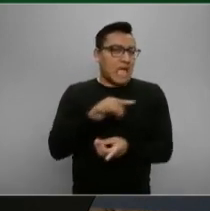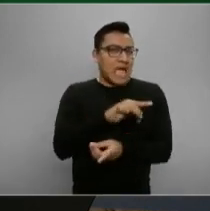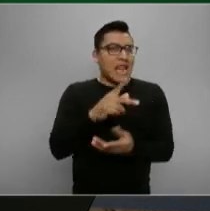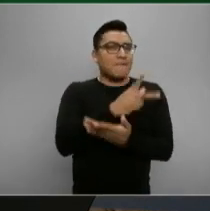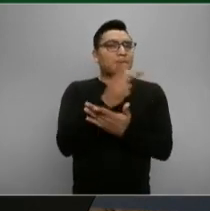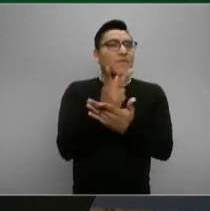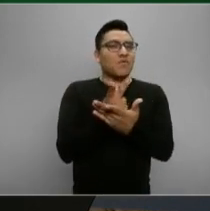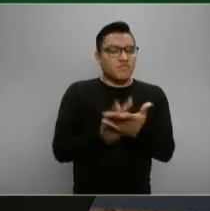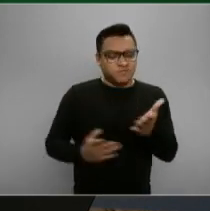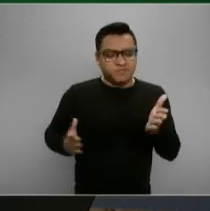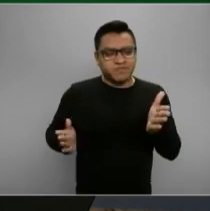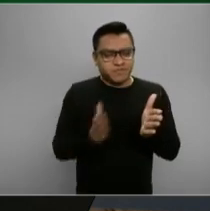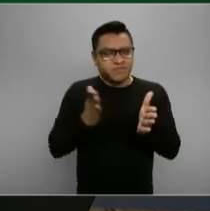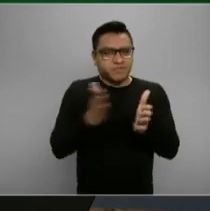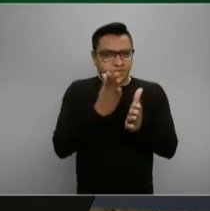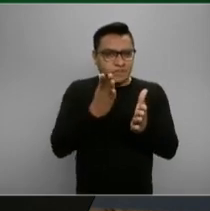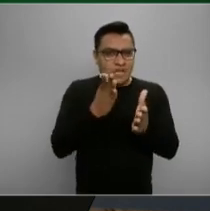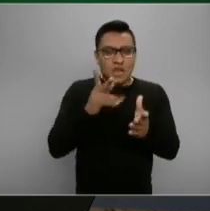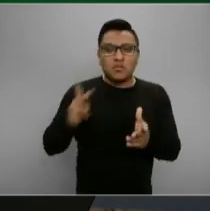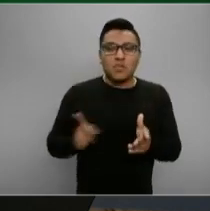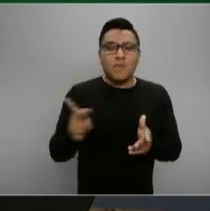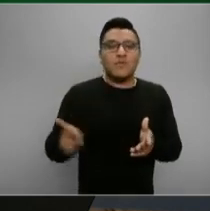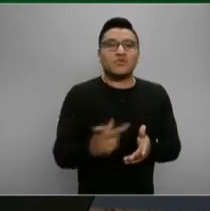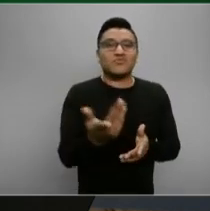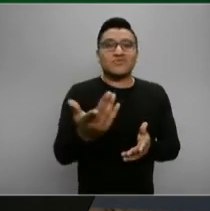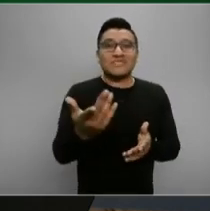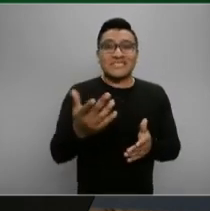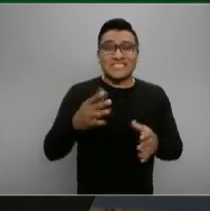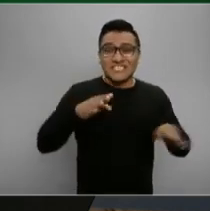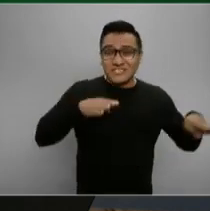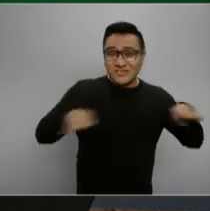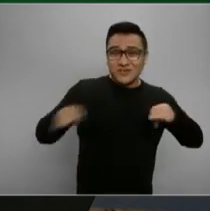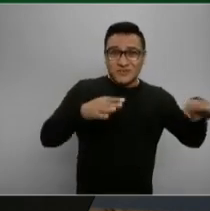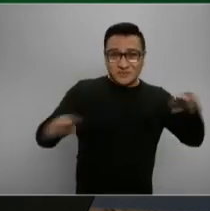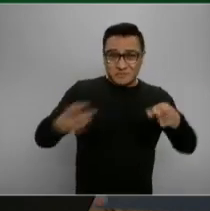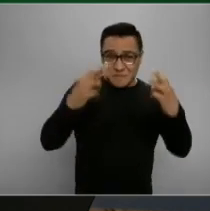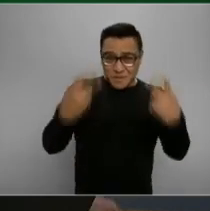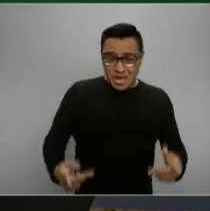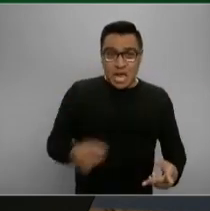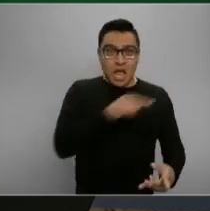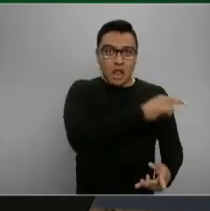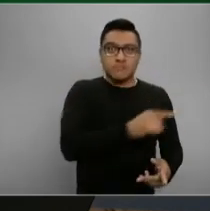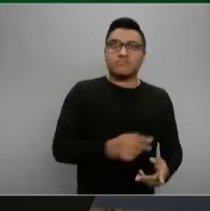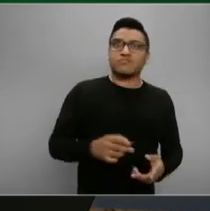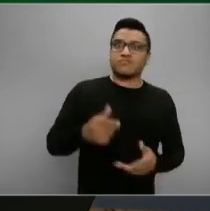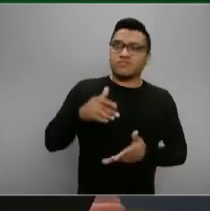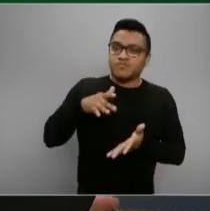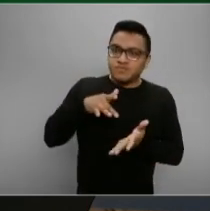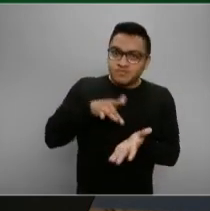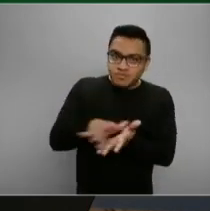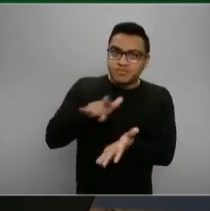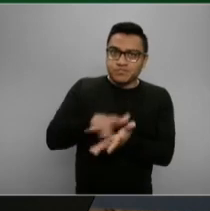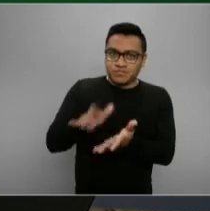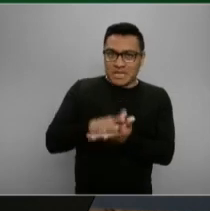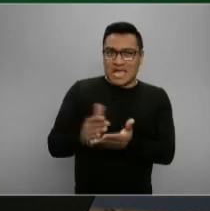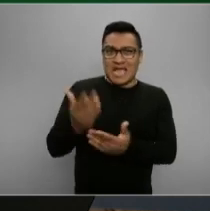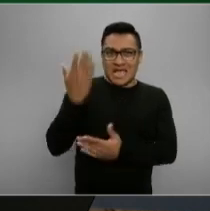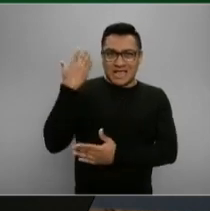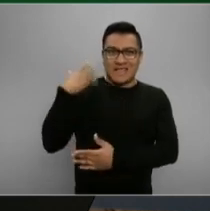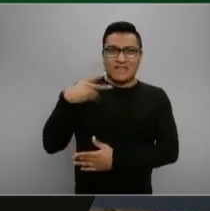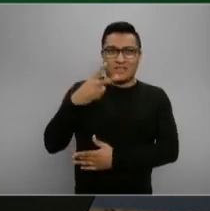reconstrucción de pueblos afectados por los sismos de hace ya casi tres años de 2018,